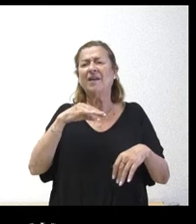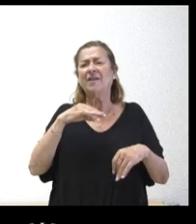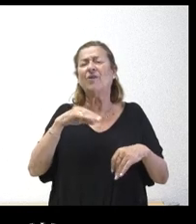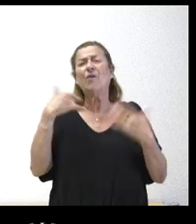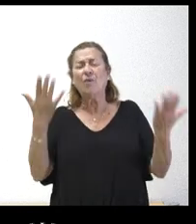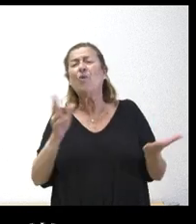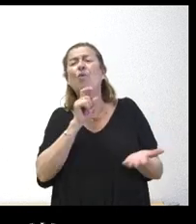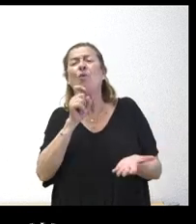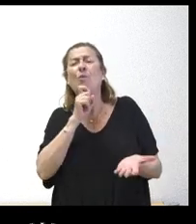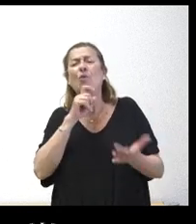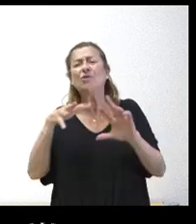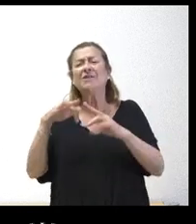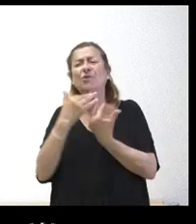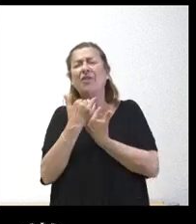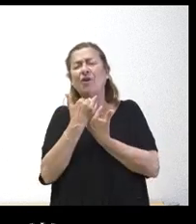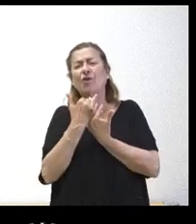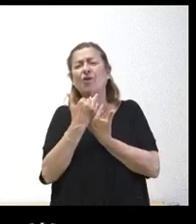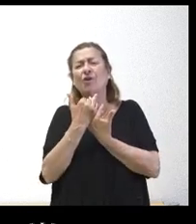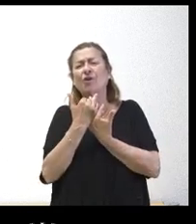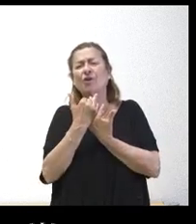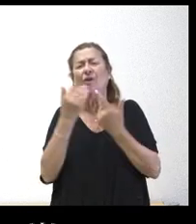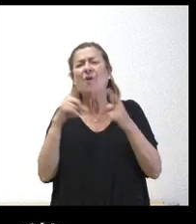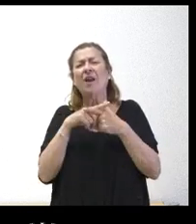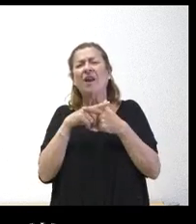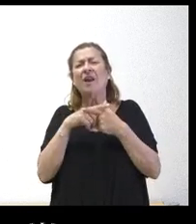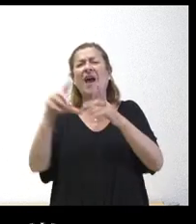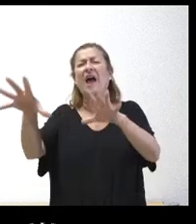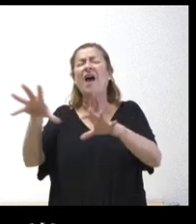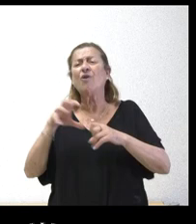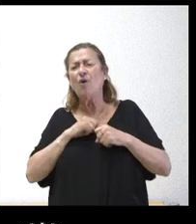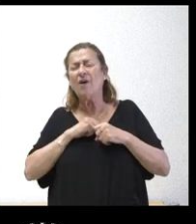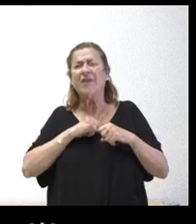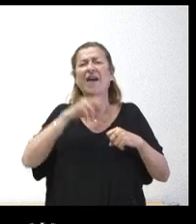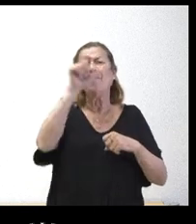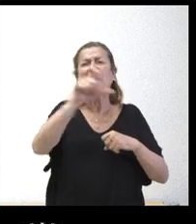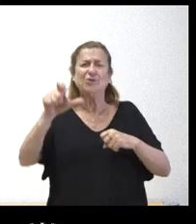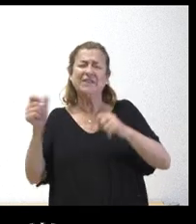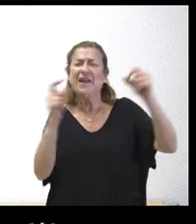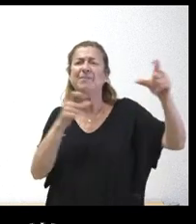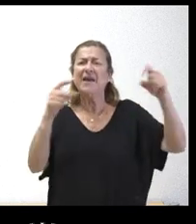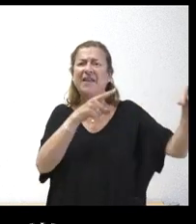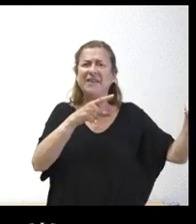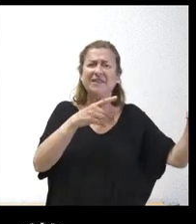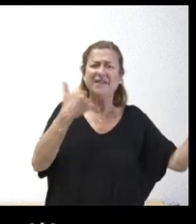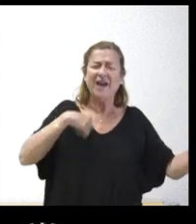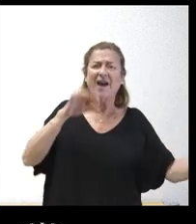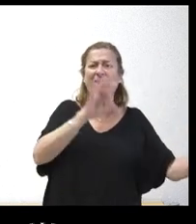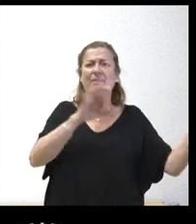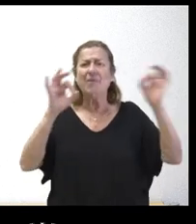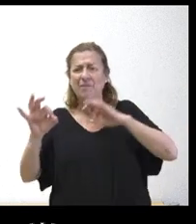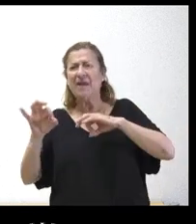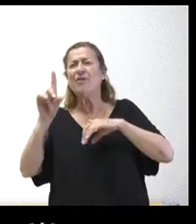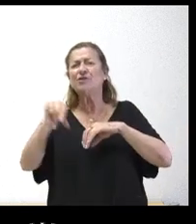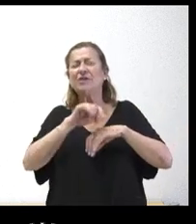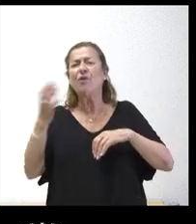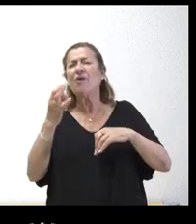¿cómo ha quedado la situación de la acogida de los refugiados en Villaquilambre? no sé si está todo preparado ¿qué